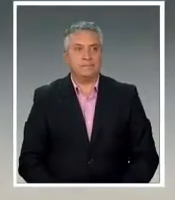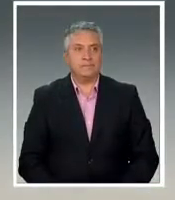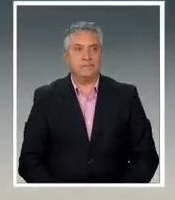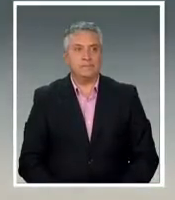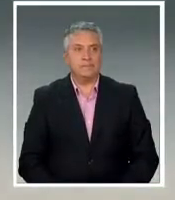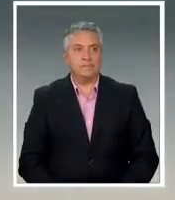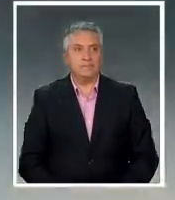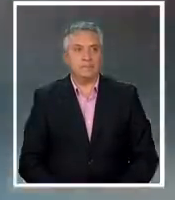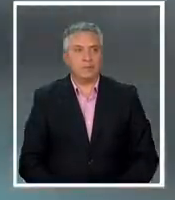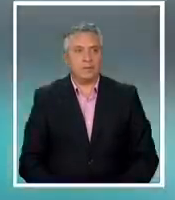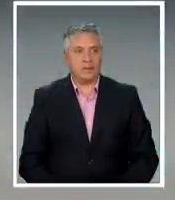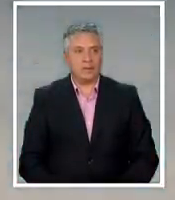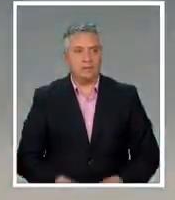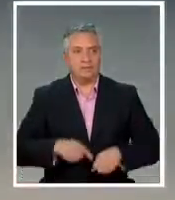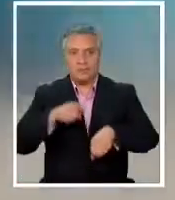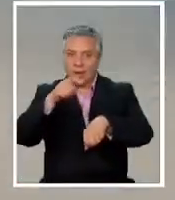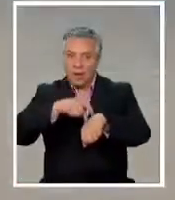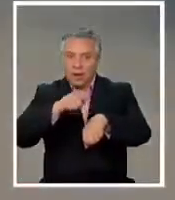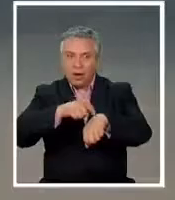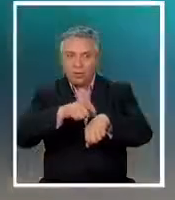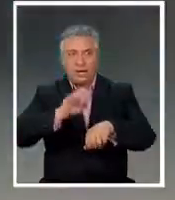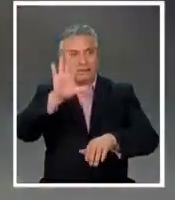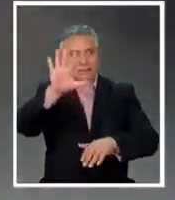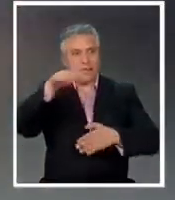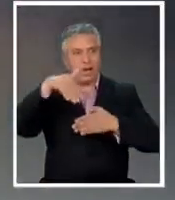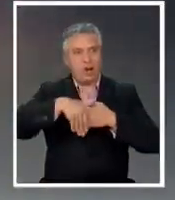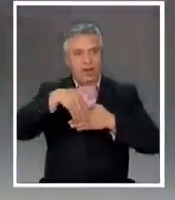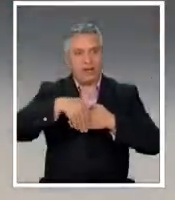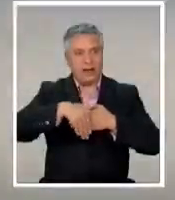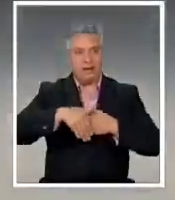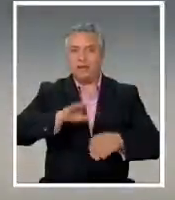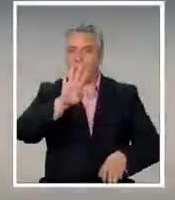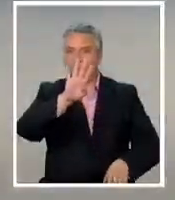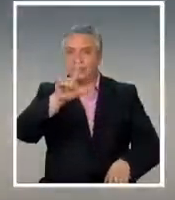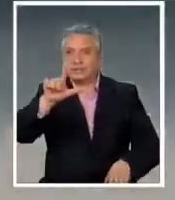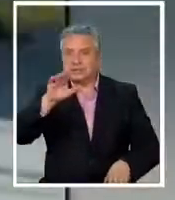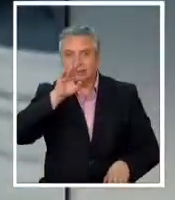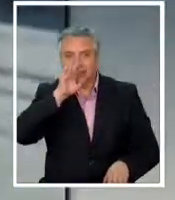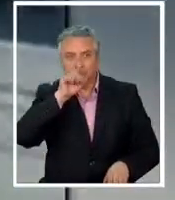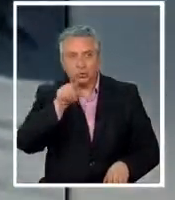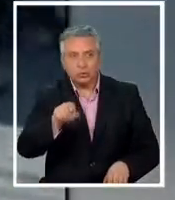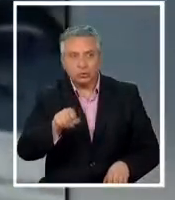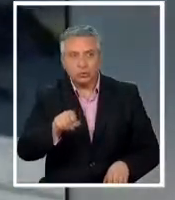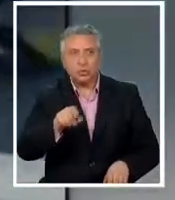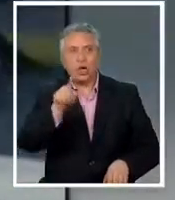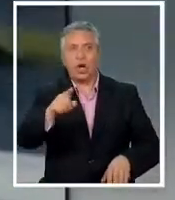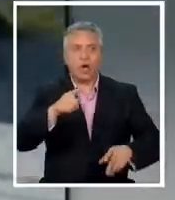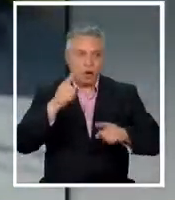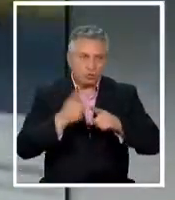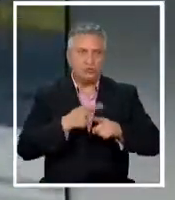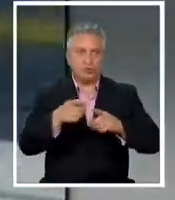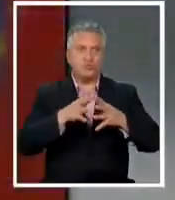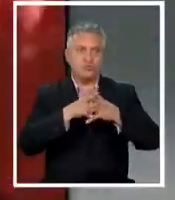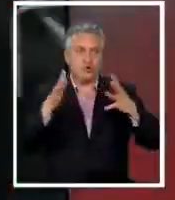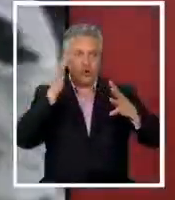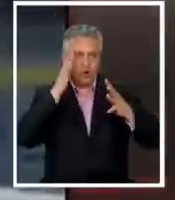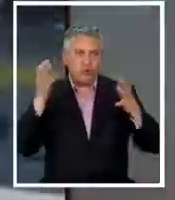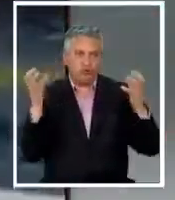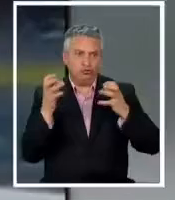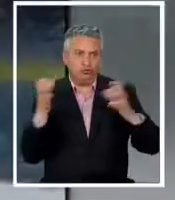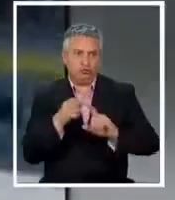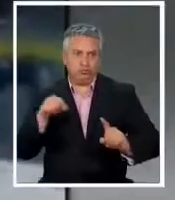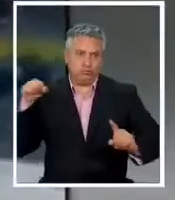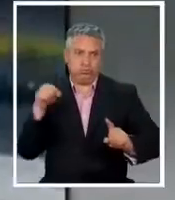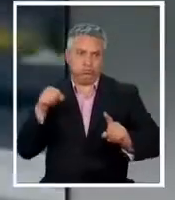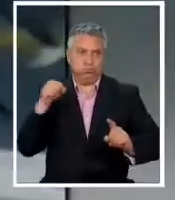cuando las manecillas del reloj marcaban las 5 de la tarde con 47 minutos se produce una inesperada y violenta agresión